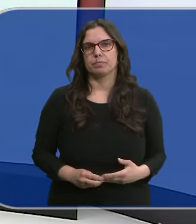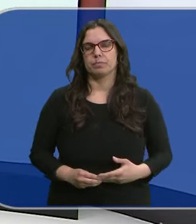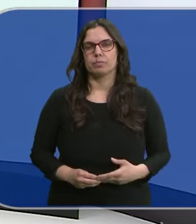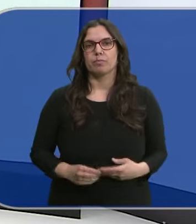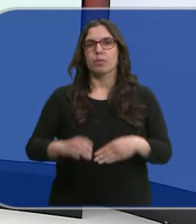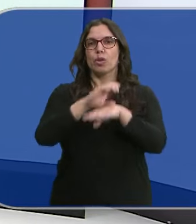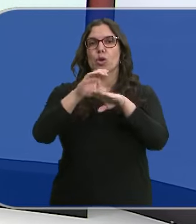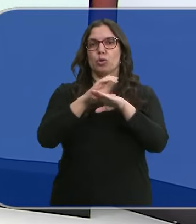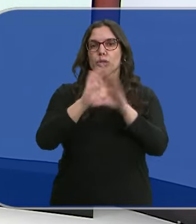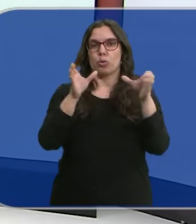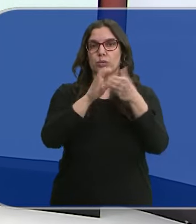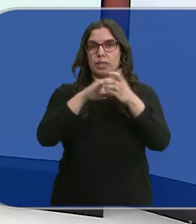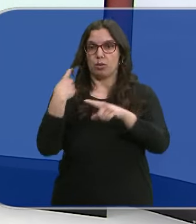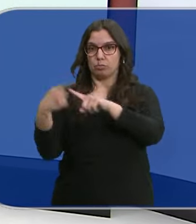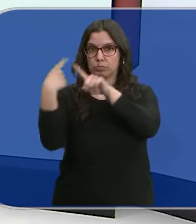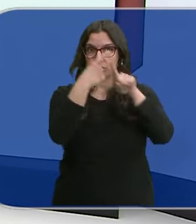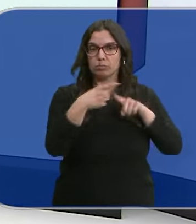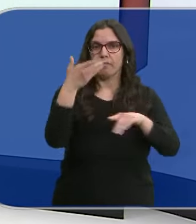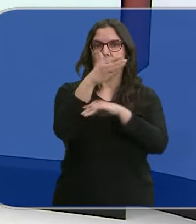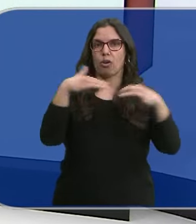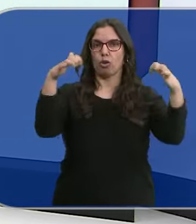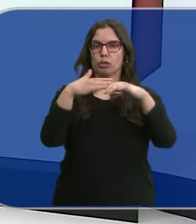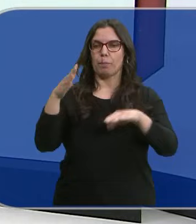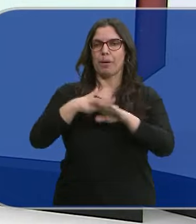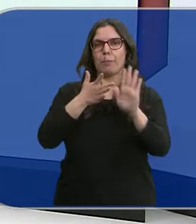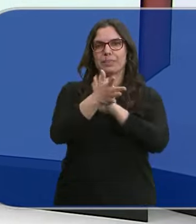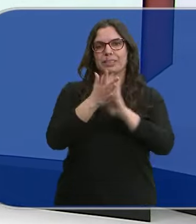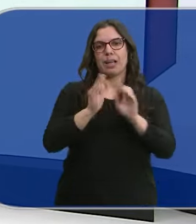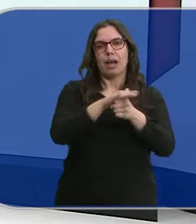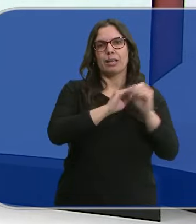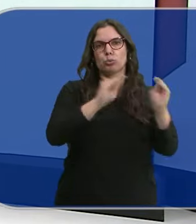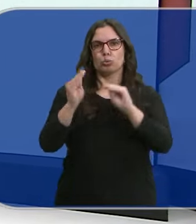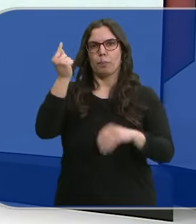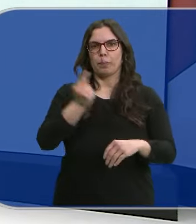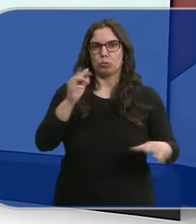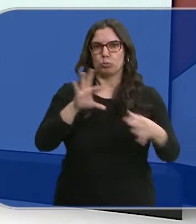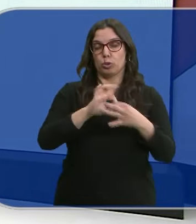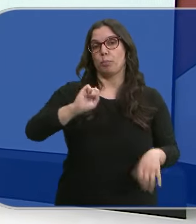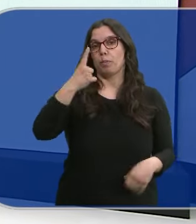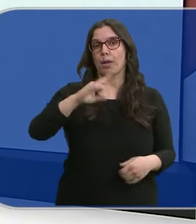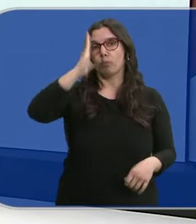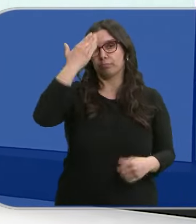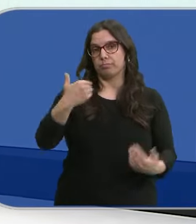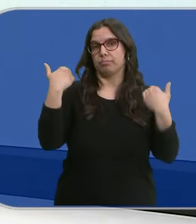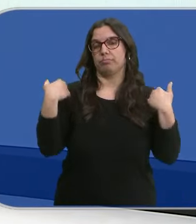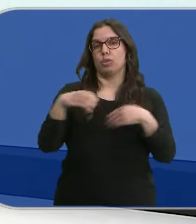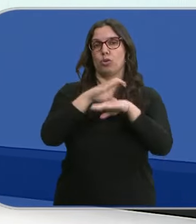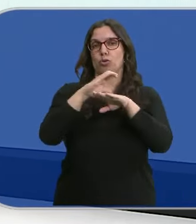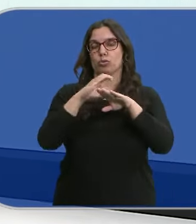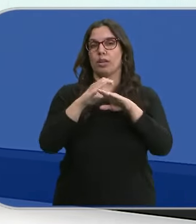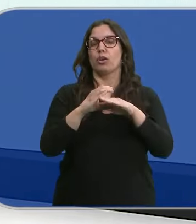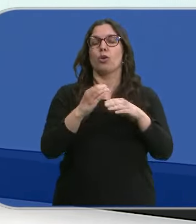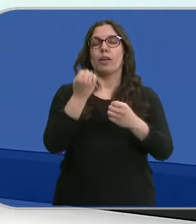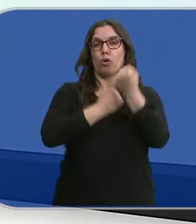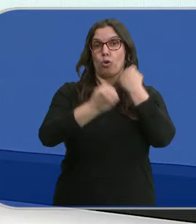Los consejeros de la Junta comienzan a presentar en las Cortes los presupuestos de sus áreas. El primero, el que los elabora, el responsable de la cartera de Economía.